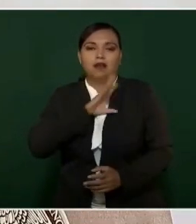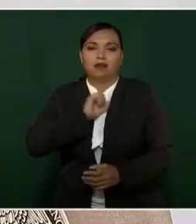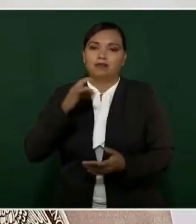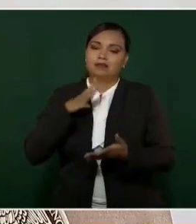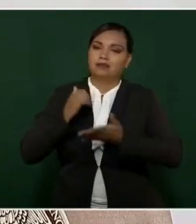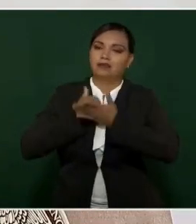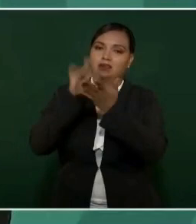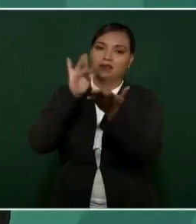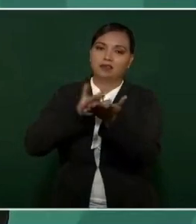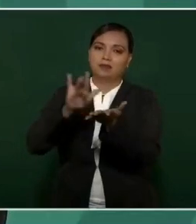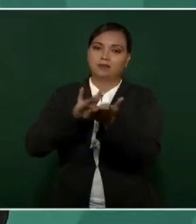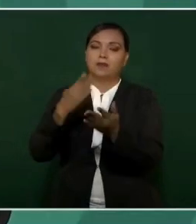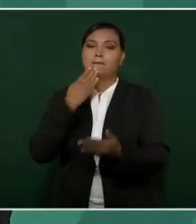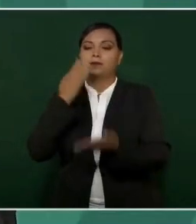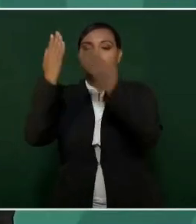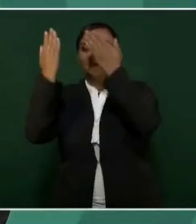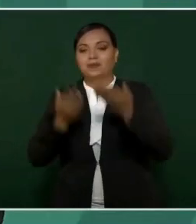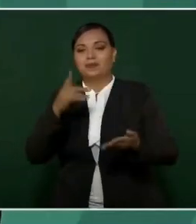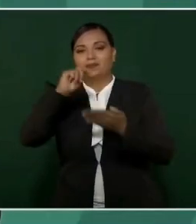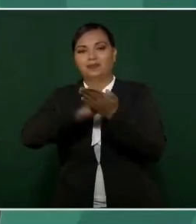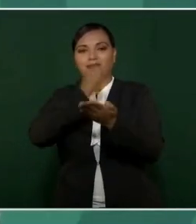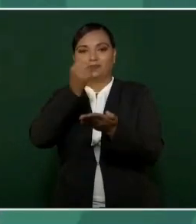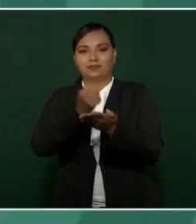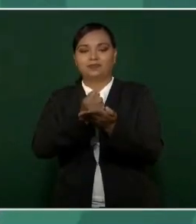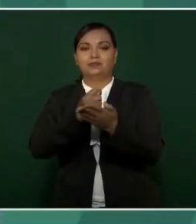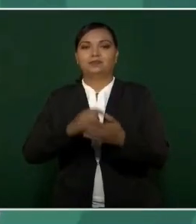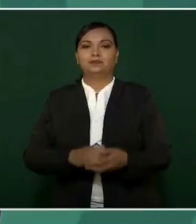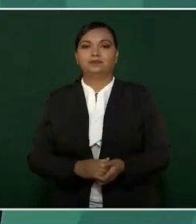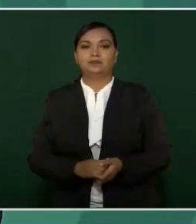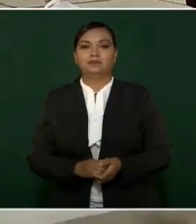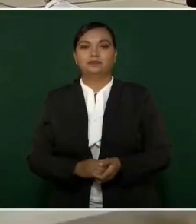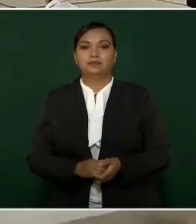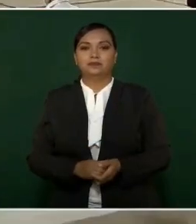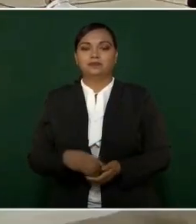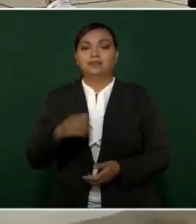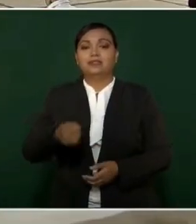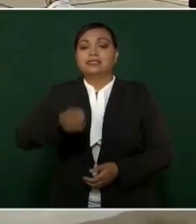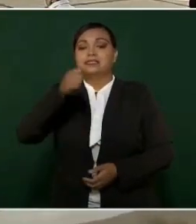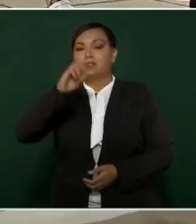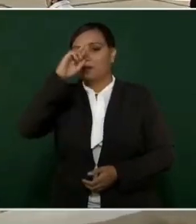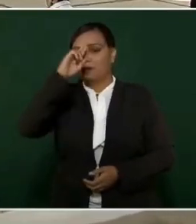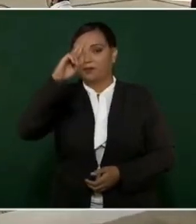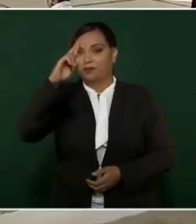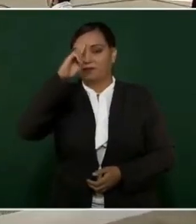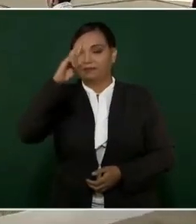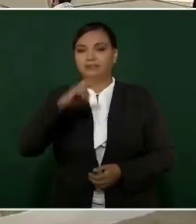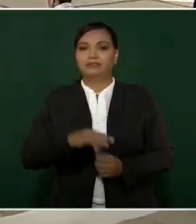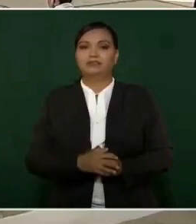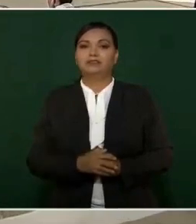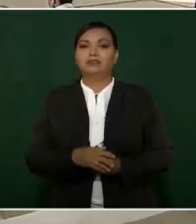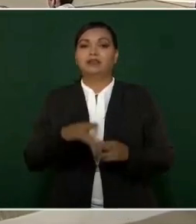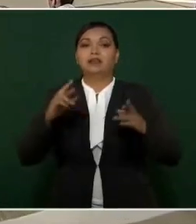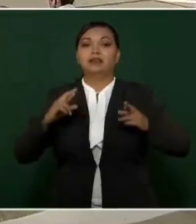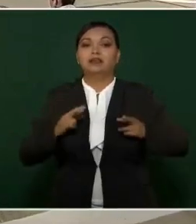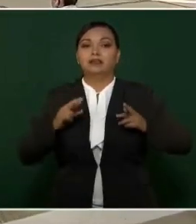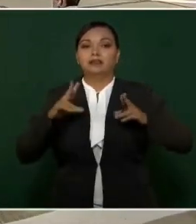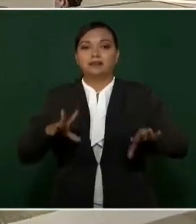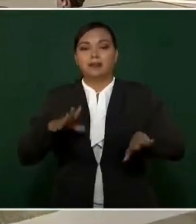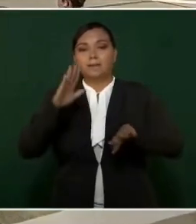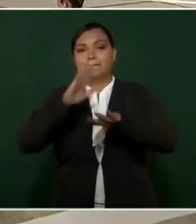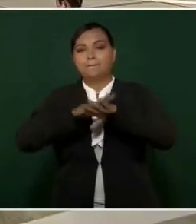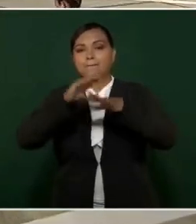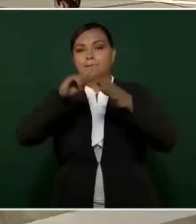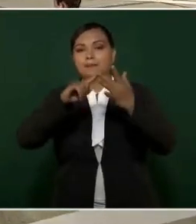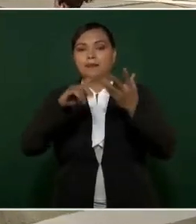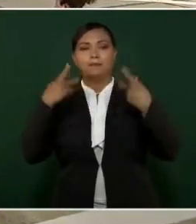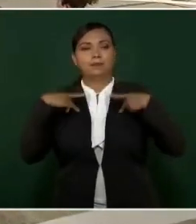respaldo. Bienvenido a Tamaulipas. Saludo respetuosamente a representantes de los